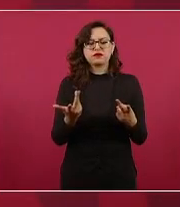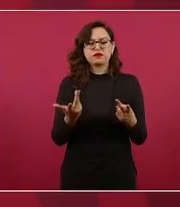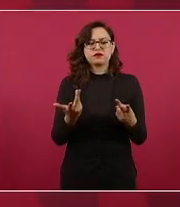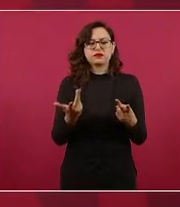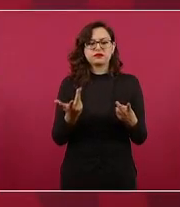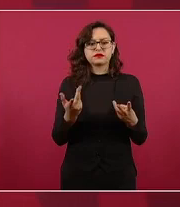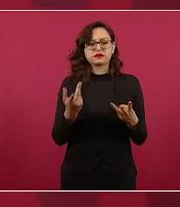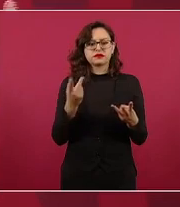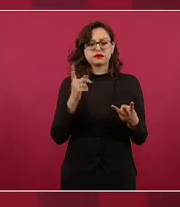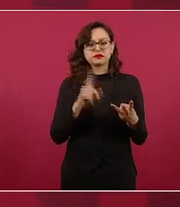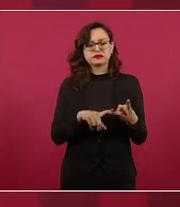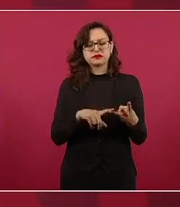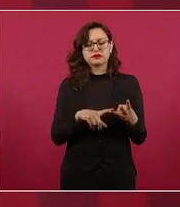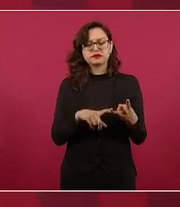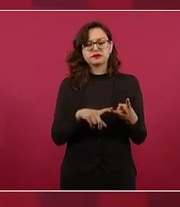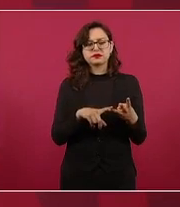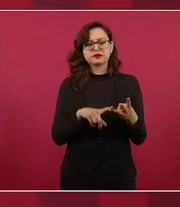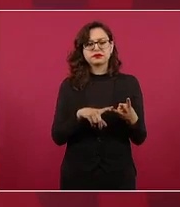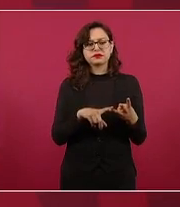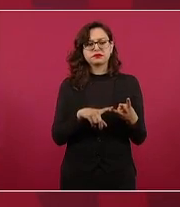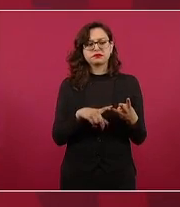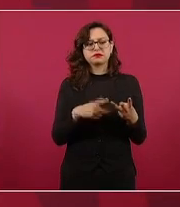donde las autoridades